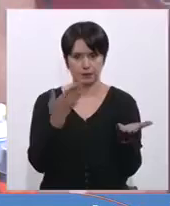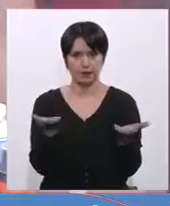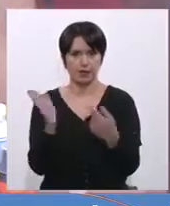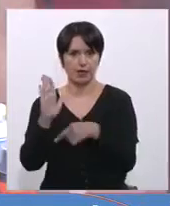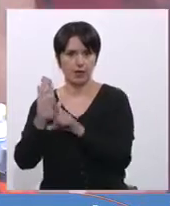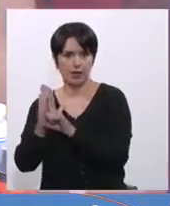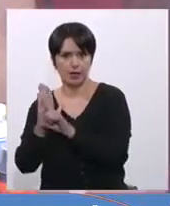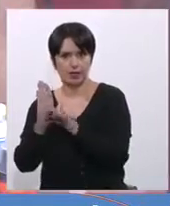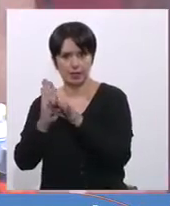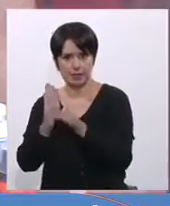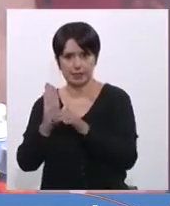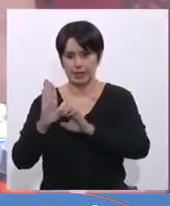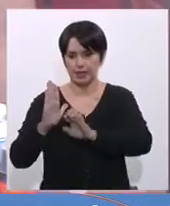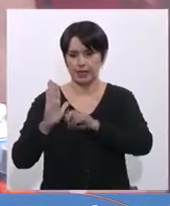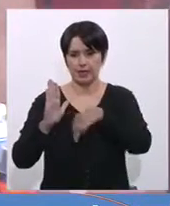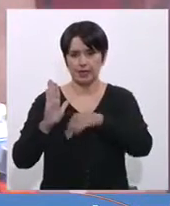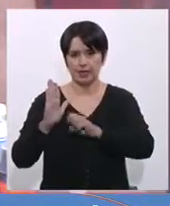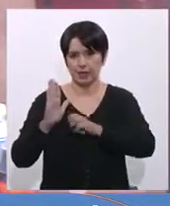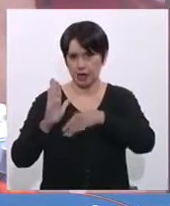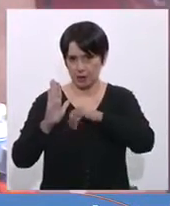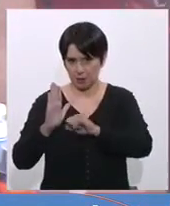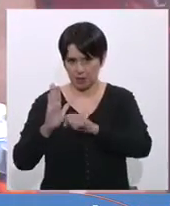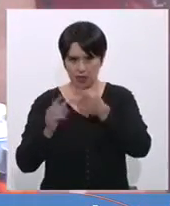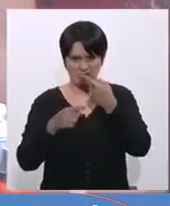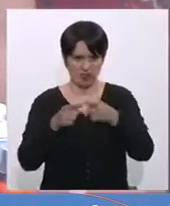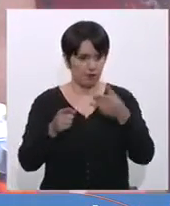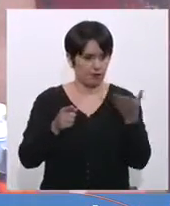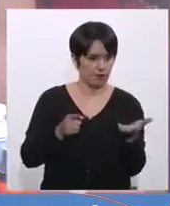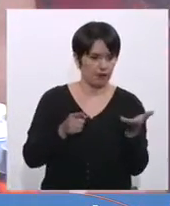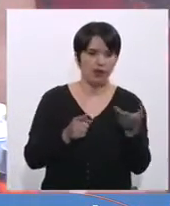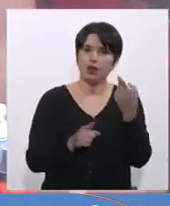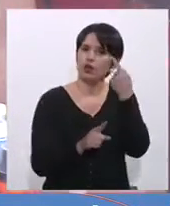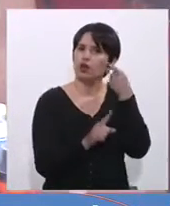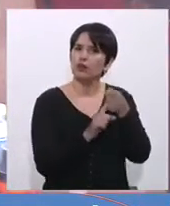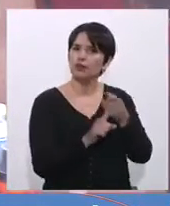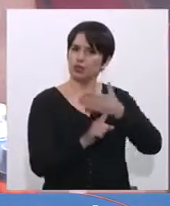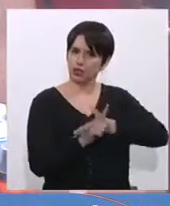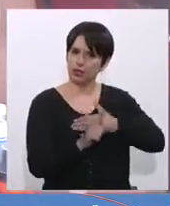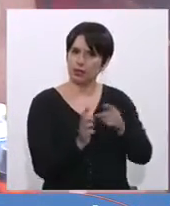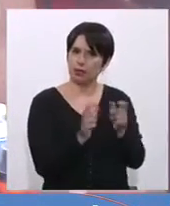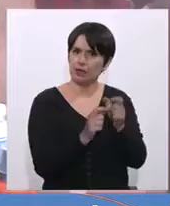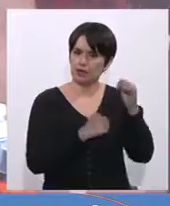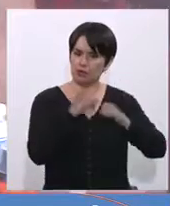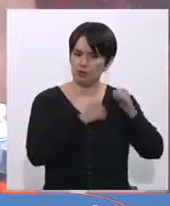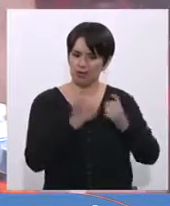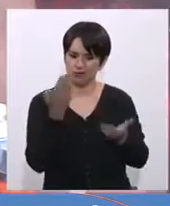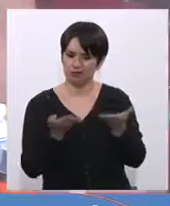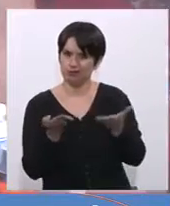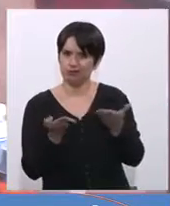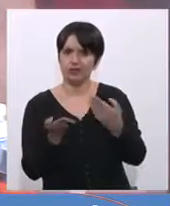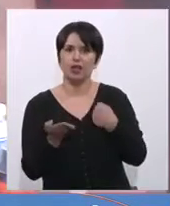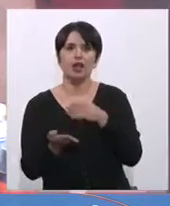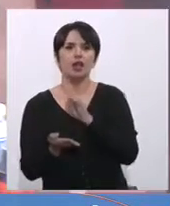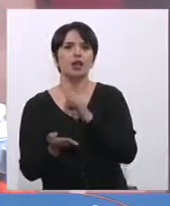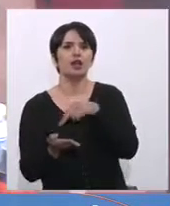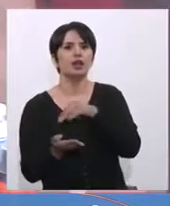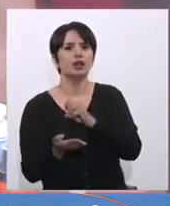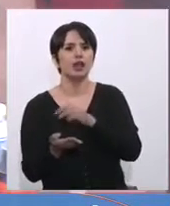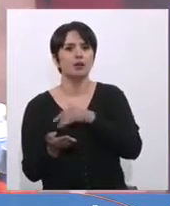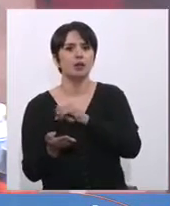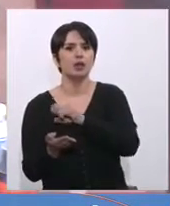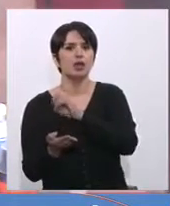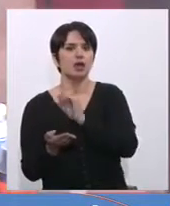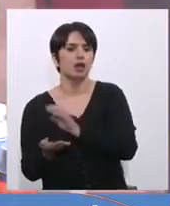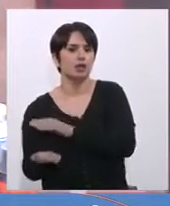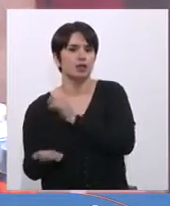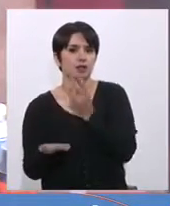determina ENAMI en ese plantel con la aspiración legítima que tenía el pequeño minero, lo que hace la ENAMI es que le entrega un segundo paquete